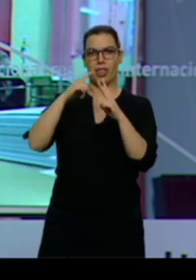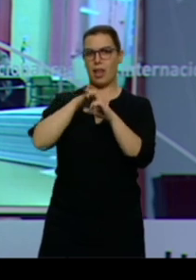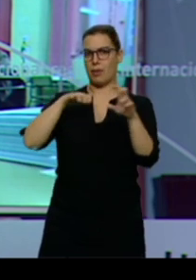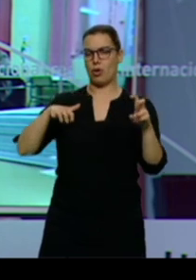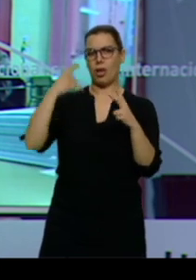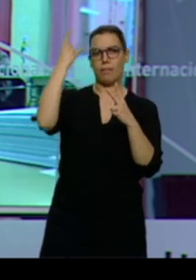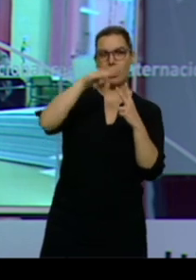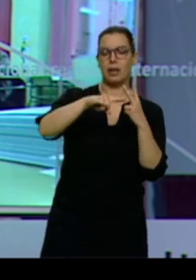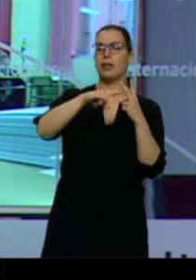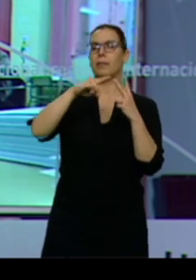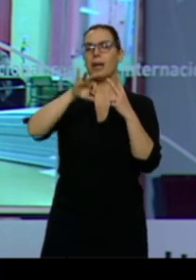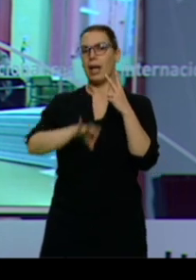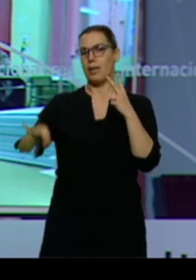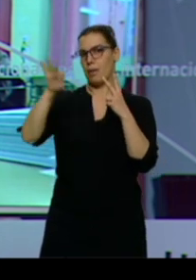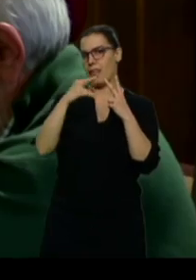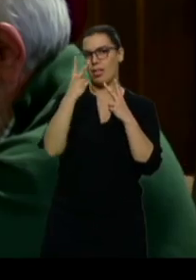Partido Popular.